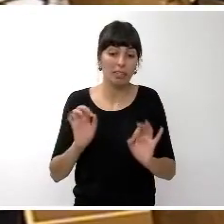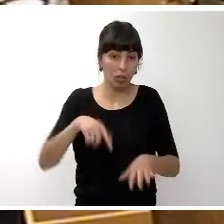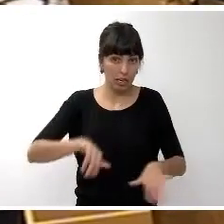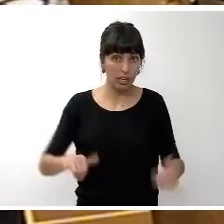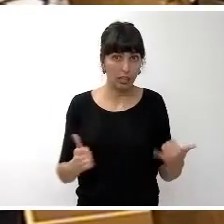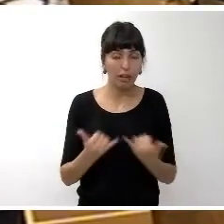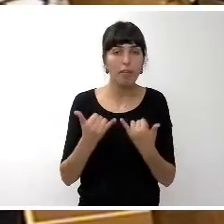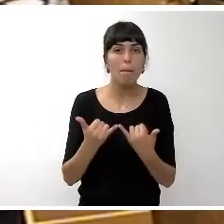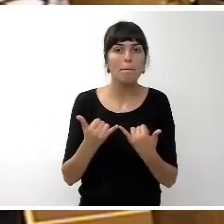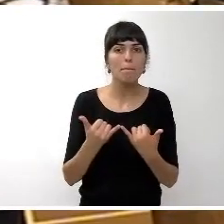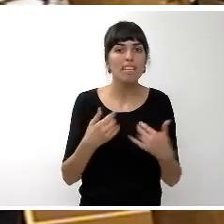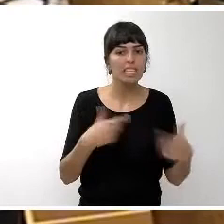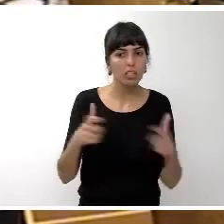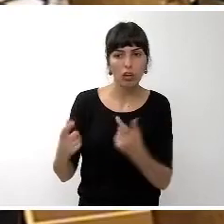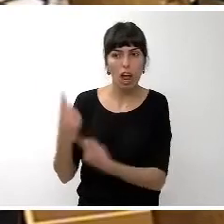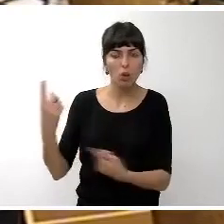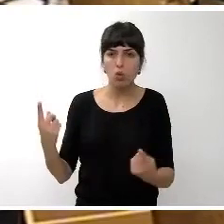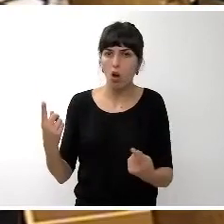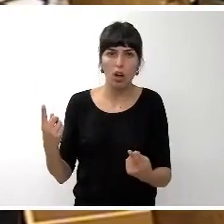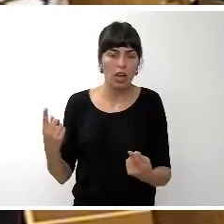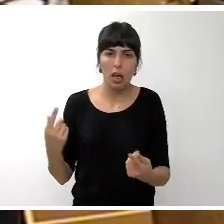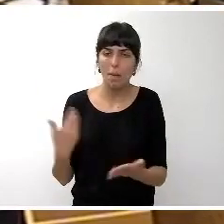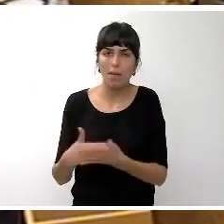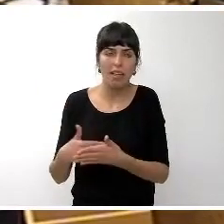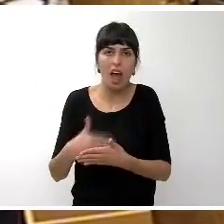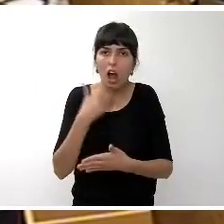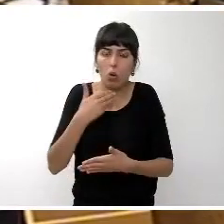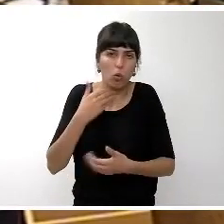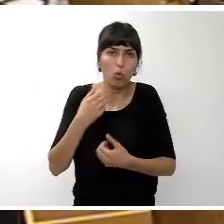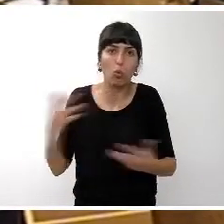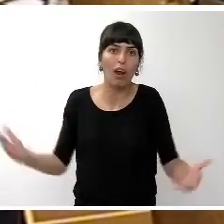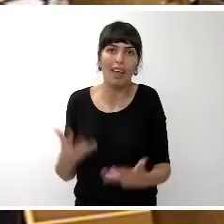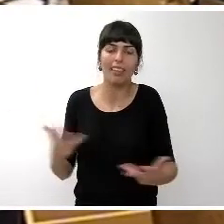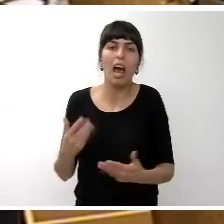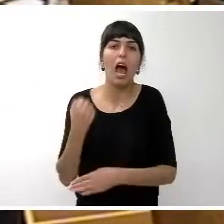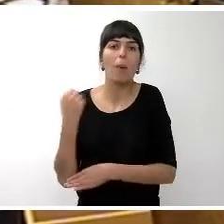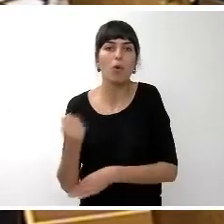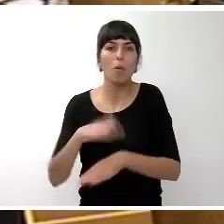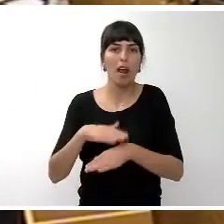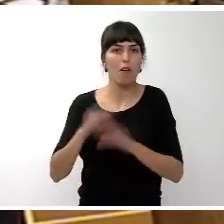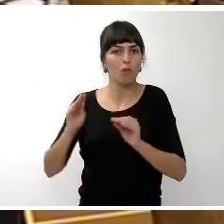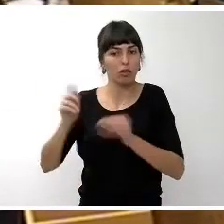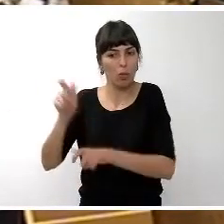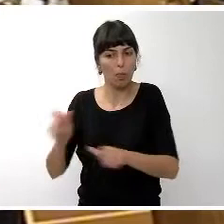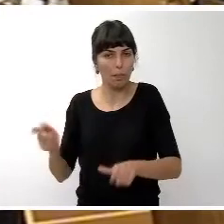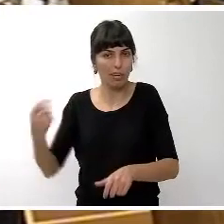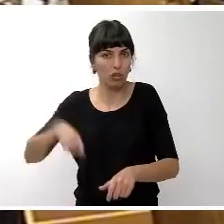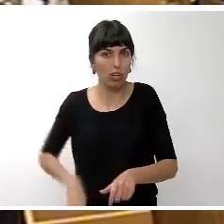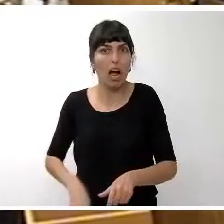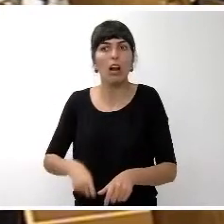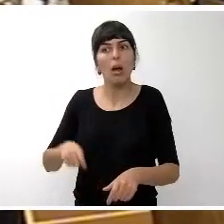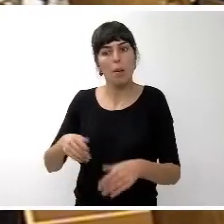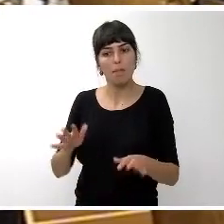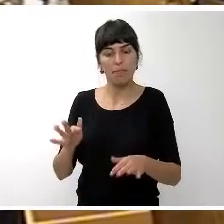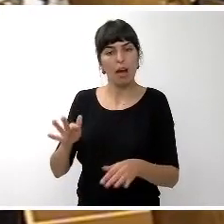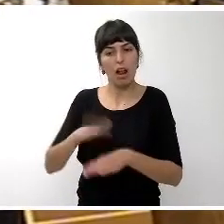que piden a grito un apoyo determinado para la formación de personal para tener una mano de obra cualificada